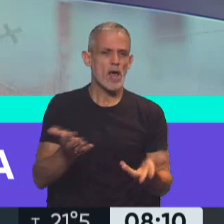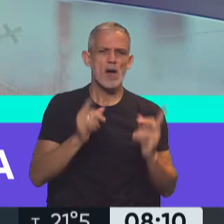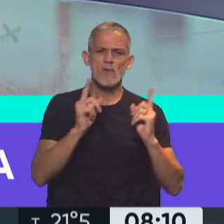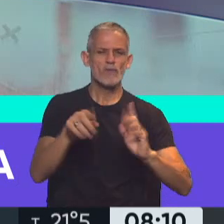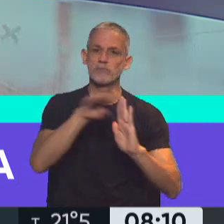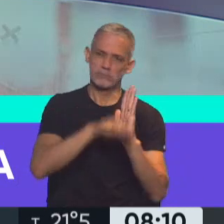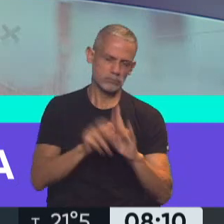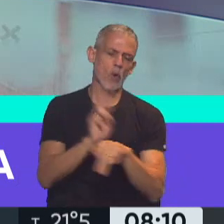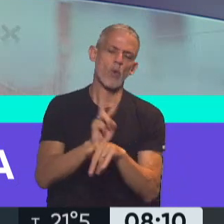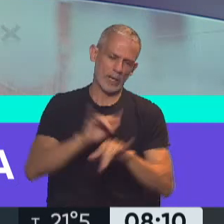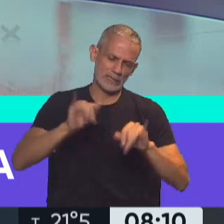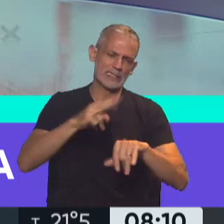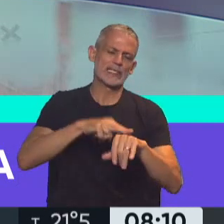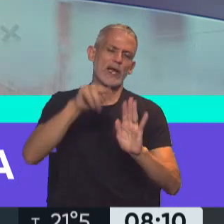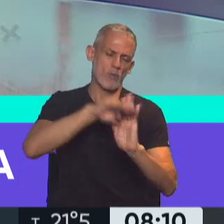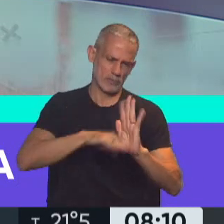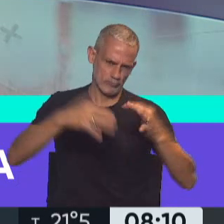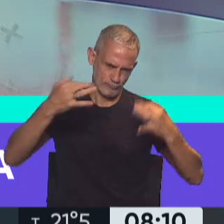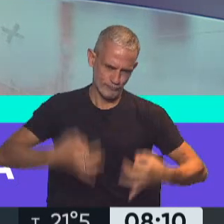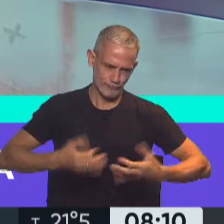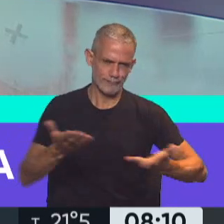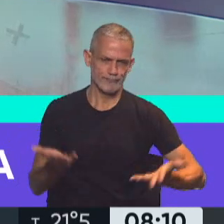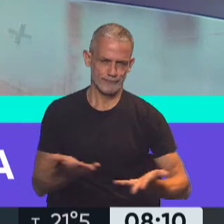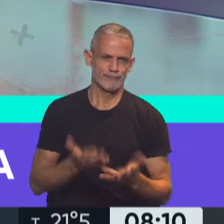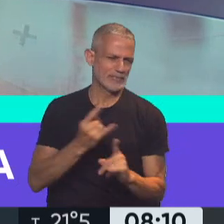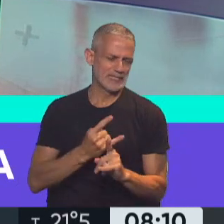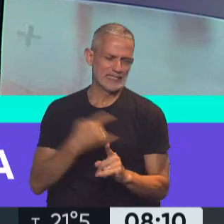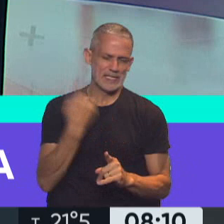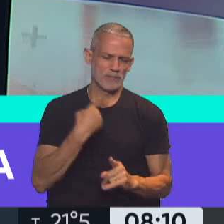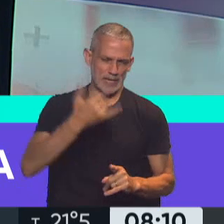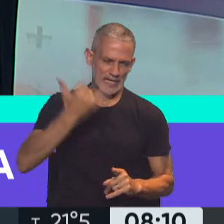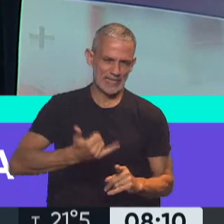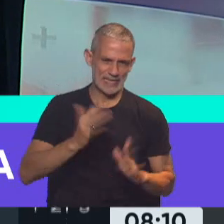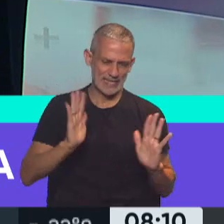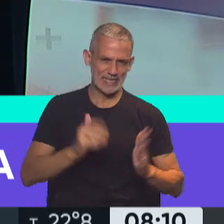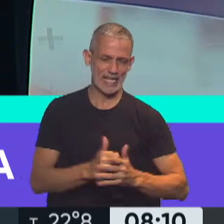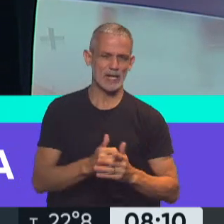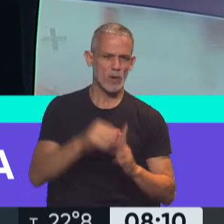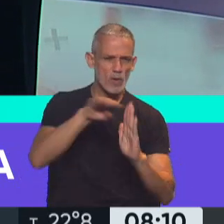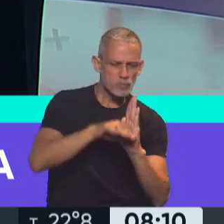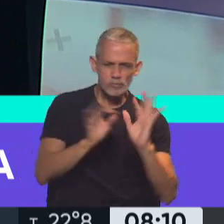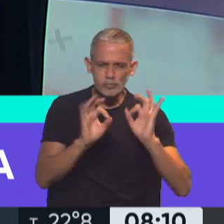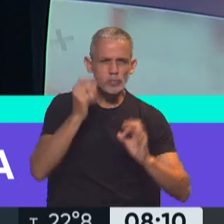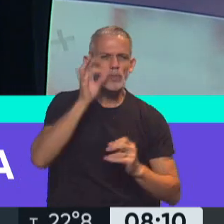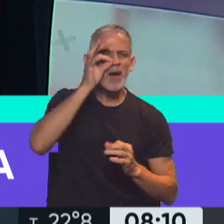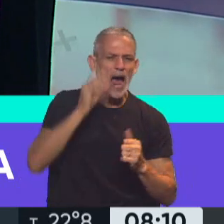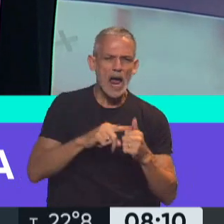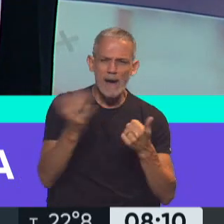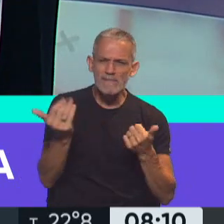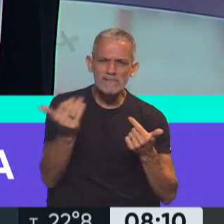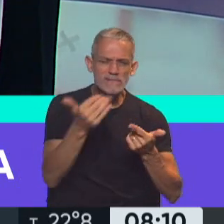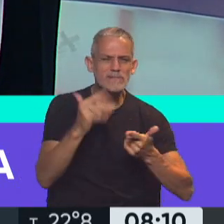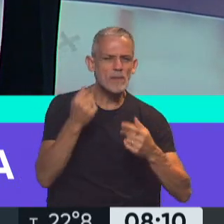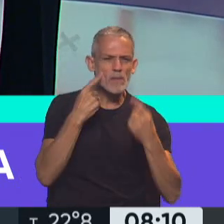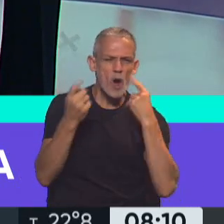todos los cuidados, todas las recomendaciones, desde siempre tenemos un gran operativo de testeo como para mantener la